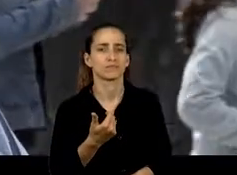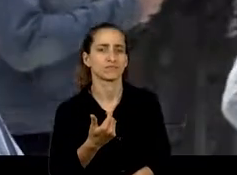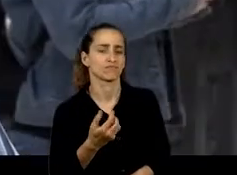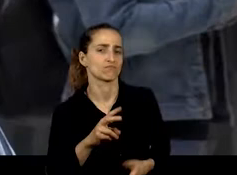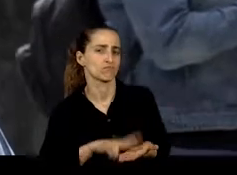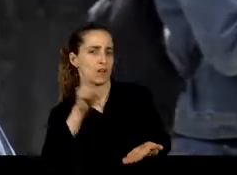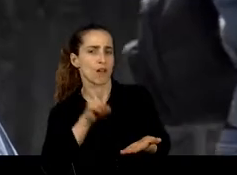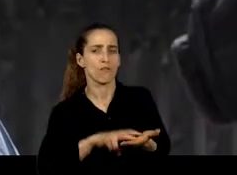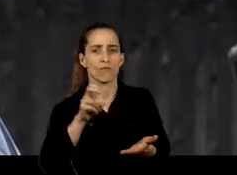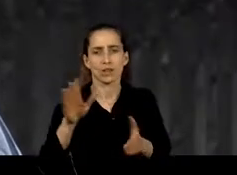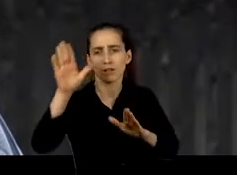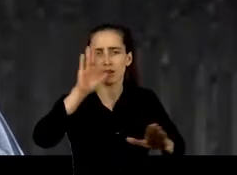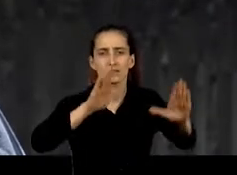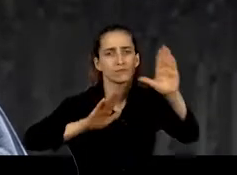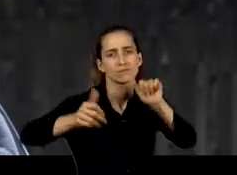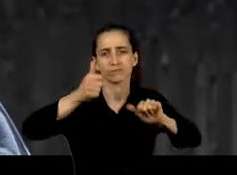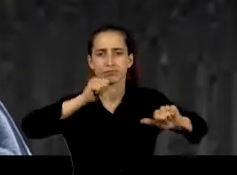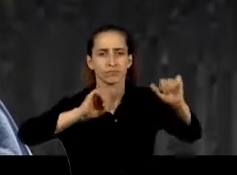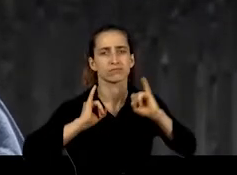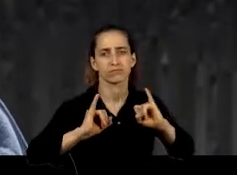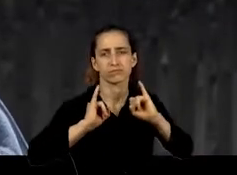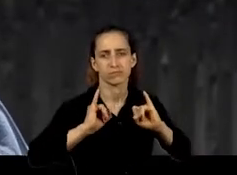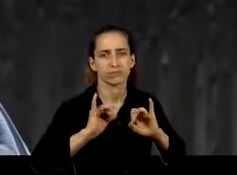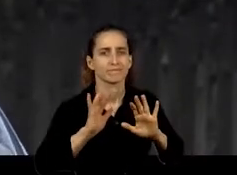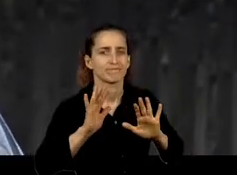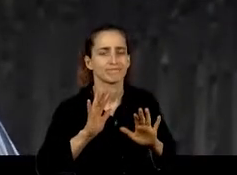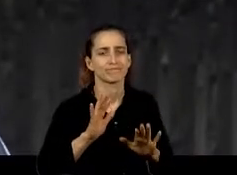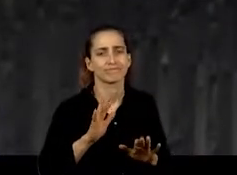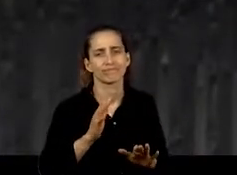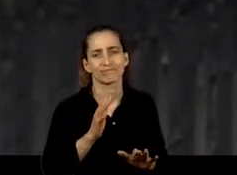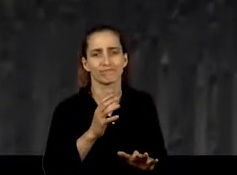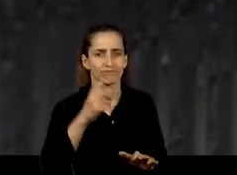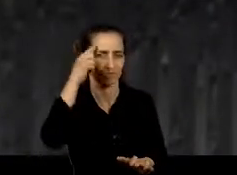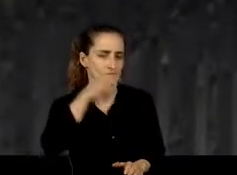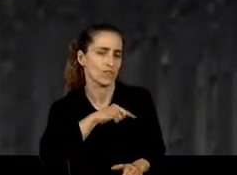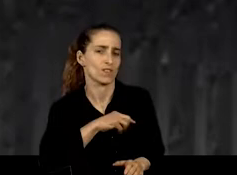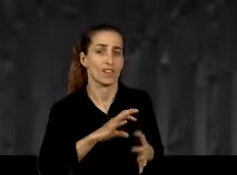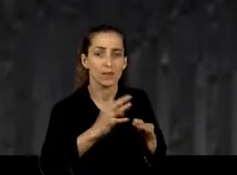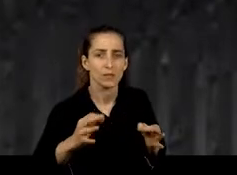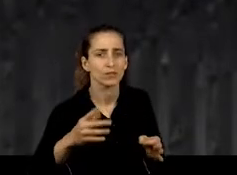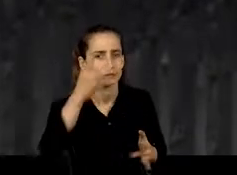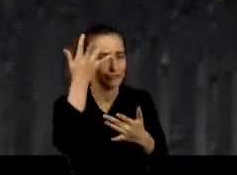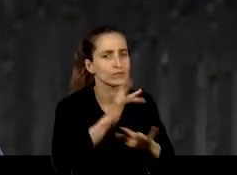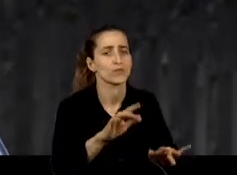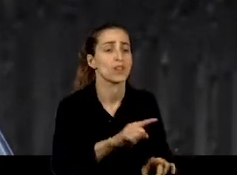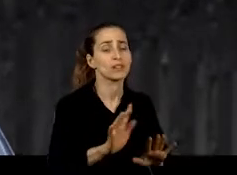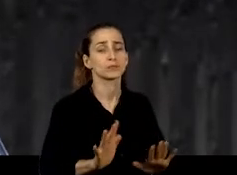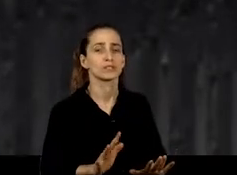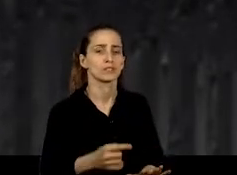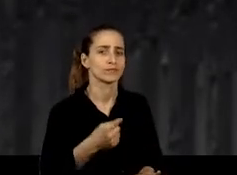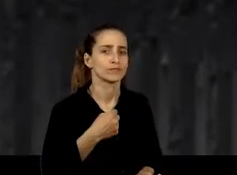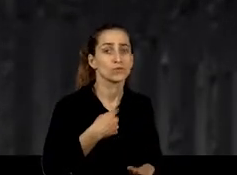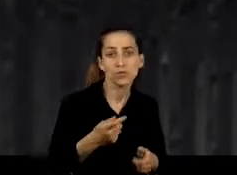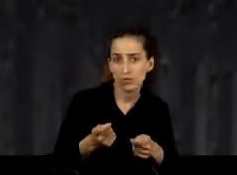de la euforia de estar bebido o de fiesta y tal, pero ser consciente y concienciar a tus amigos que puede que ellos digan, no, no pasa nada. El yo